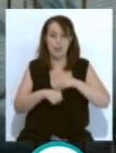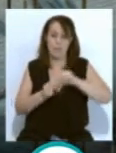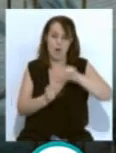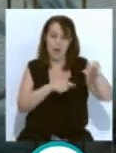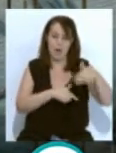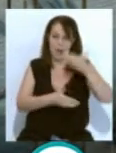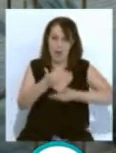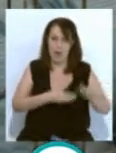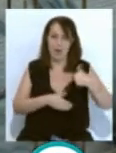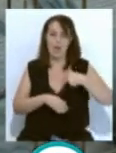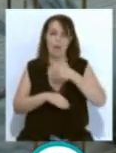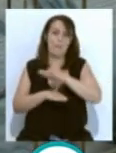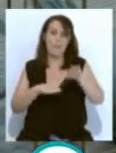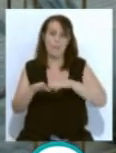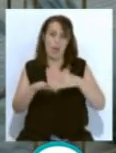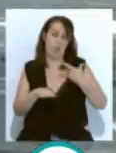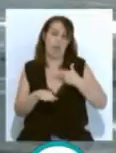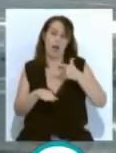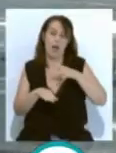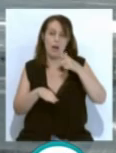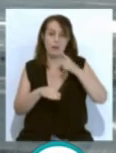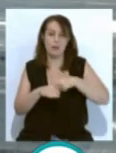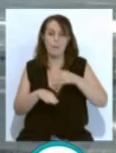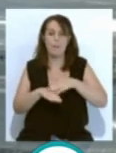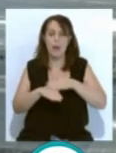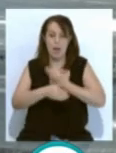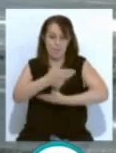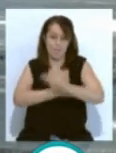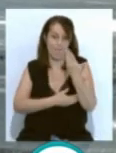las plazas de aparcamiento para personas con movilidad reducida.